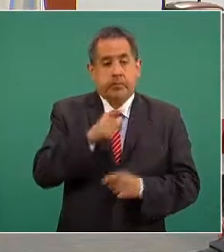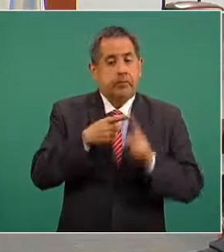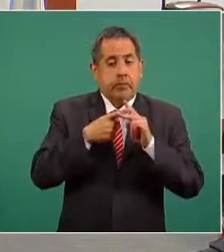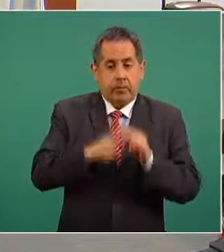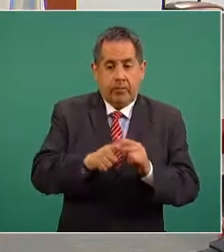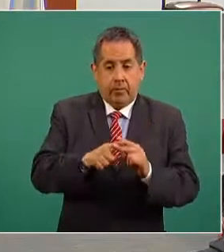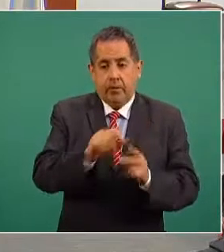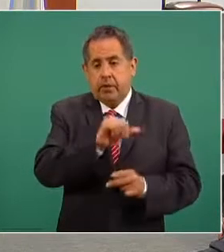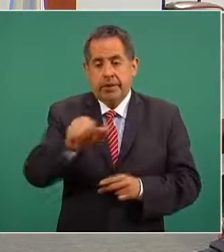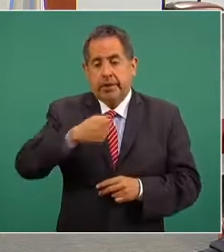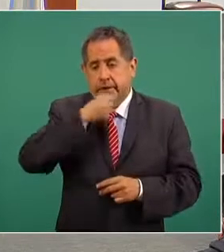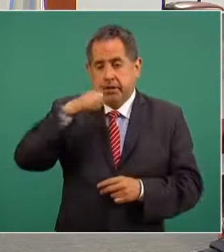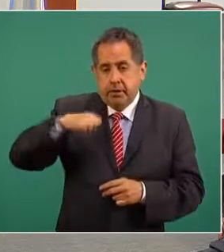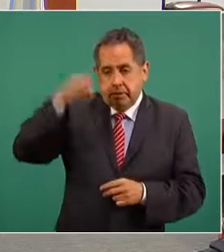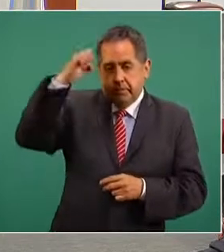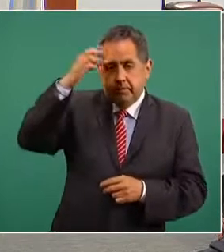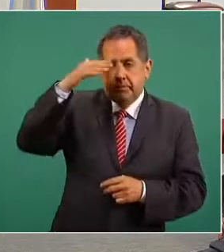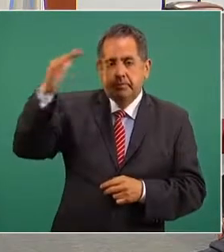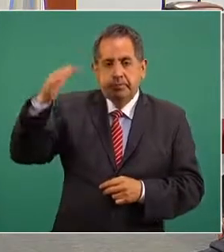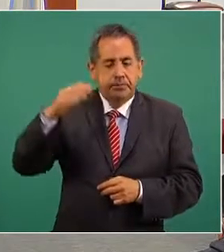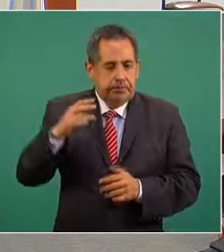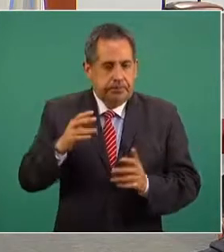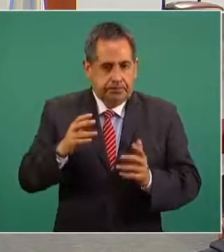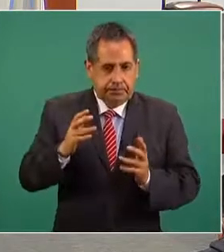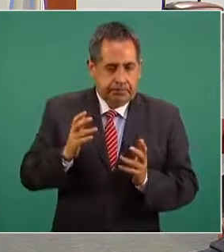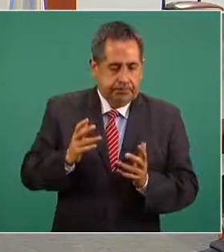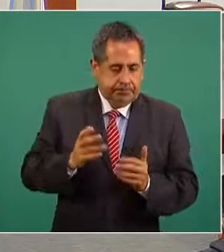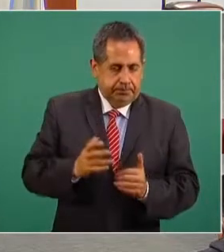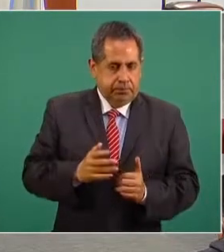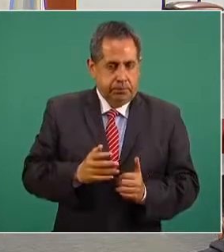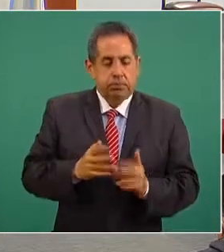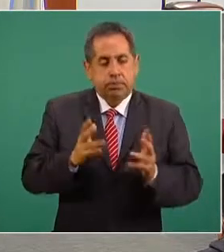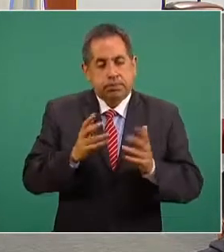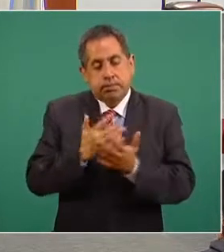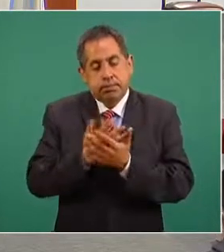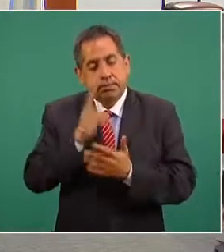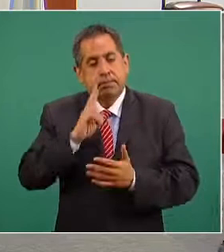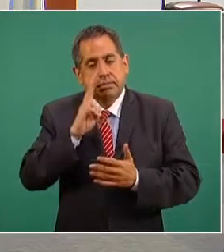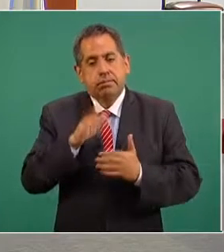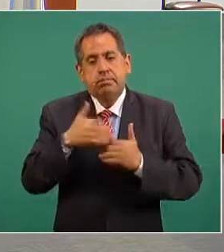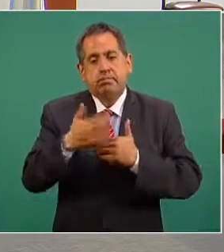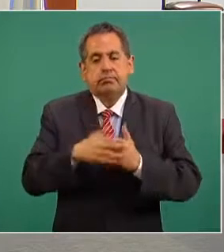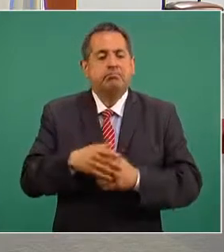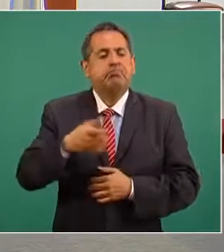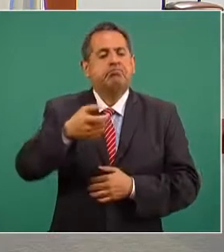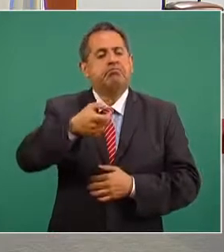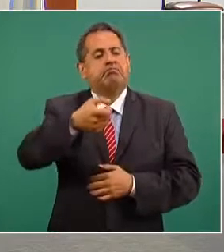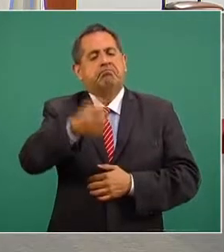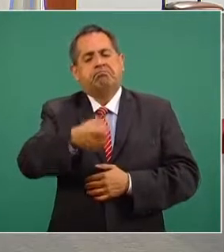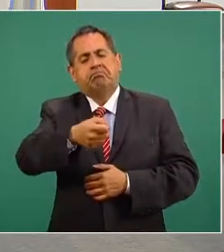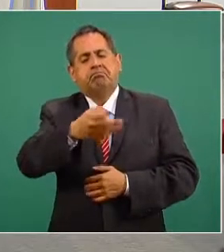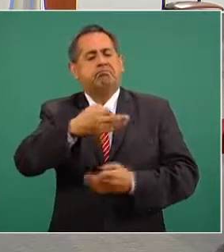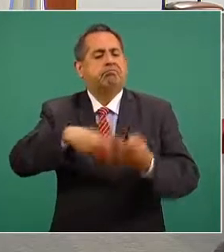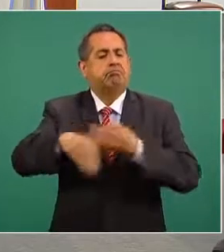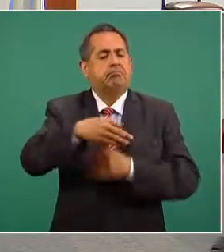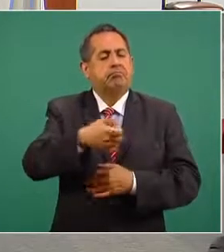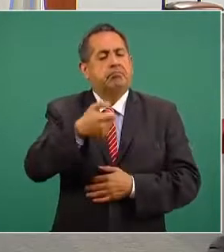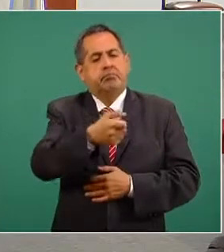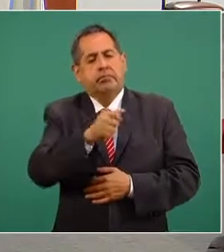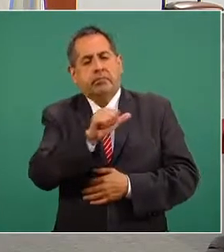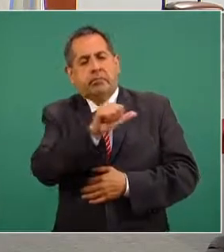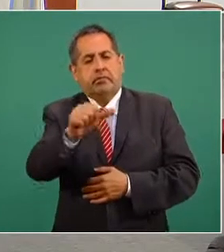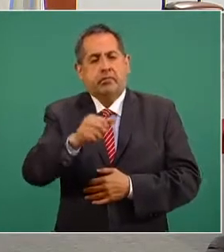adultos mayores estamos muy pendientes y un saludo al ciudadano